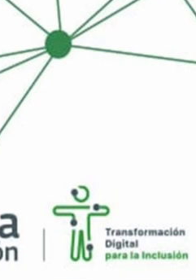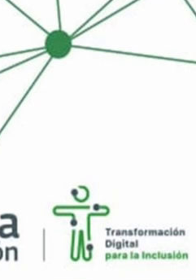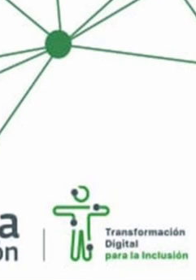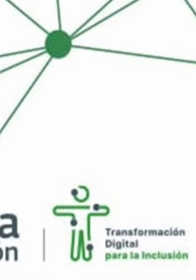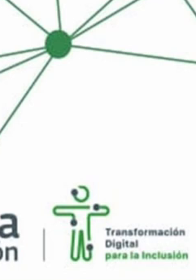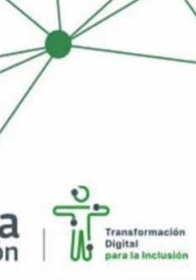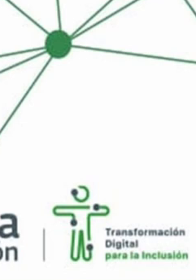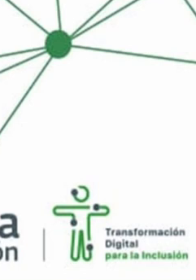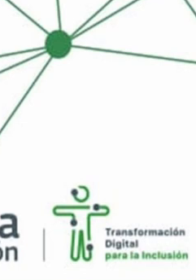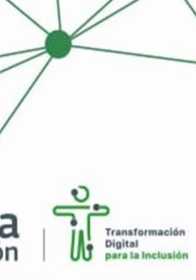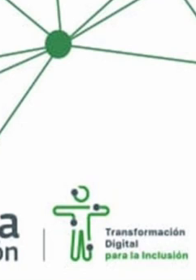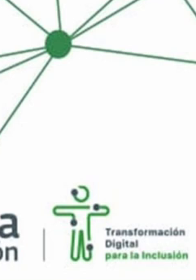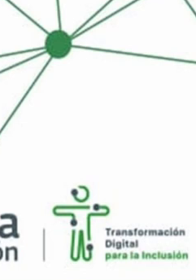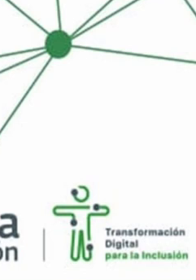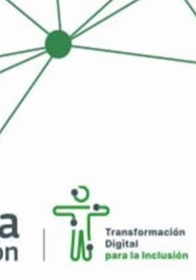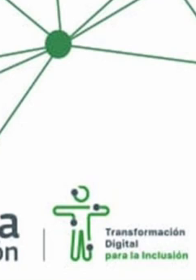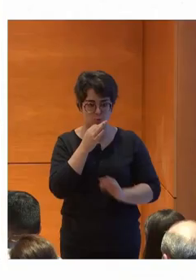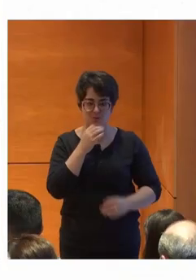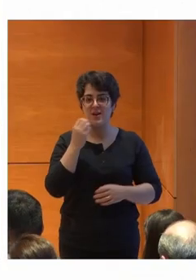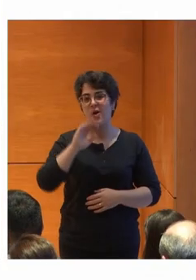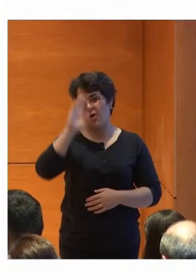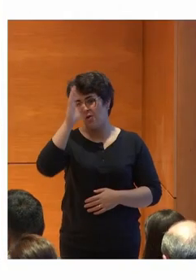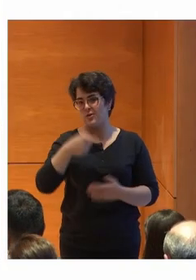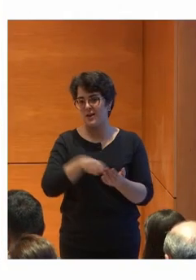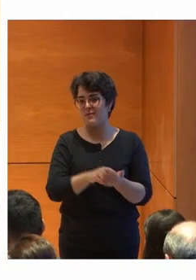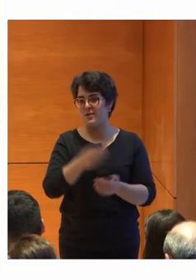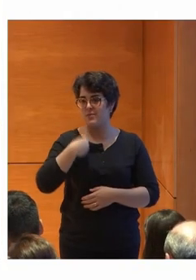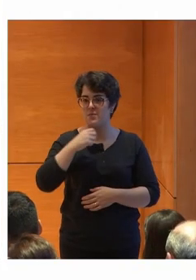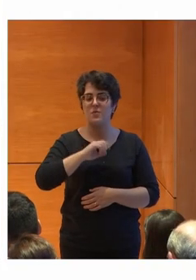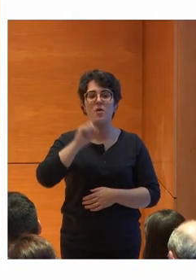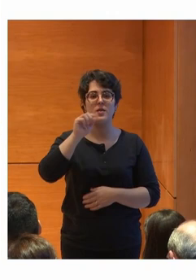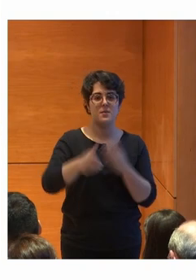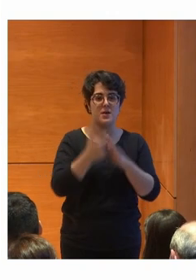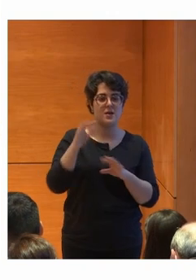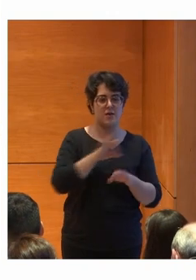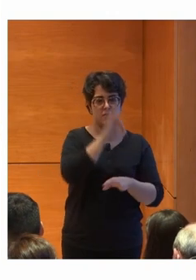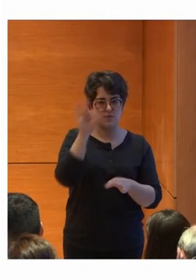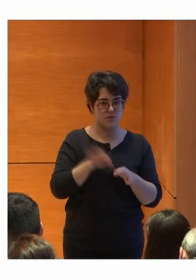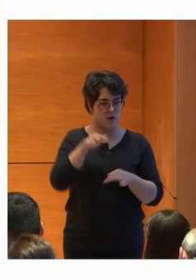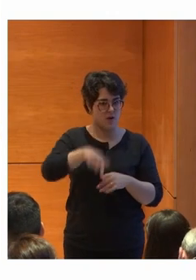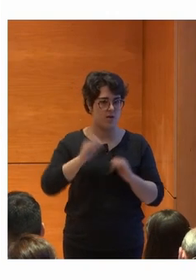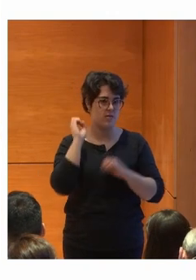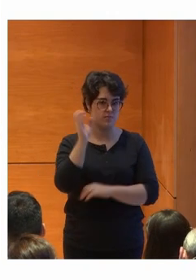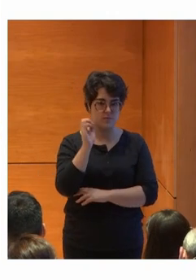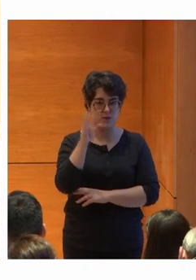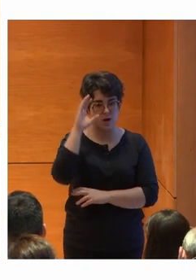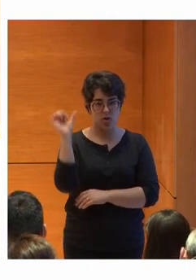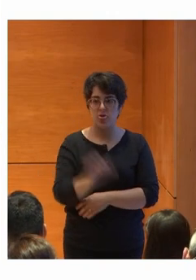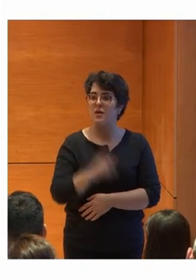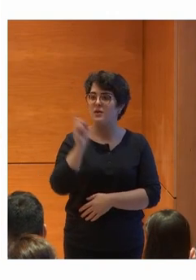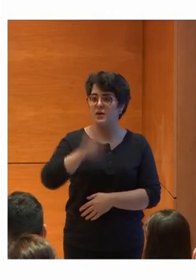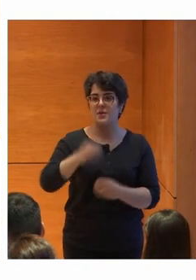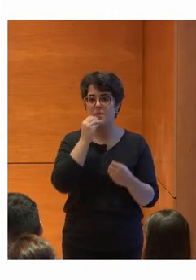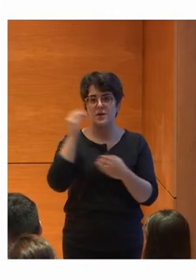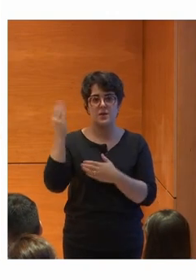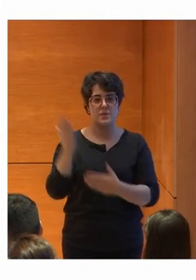Comenzamos la jornada de esta tarde. Hola de nuevo a quienes lleváis de sexta mañana en la jornada. Y damos la bienvenida de